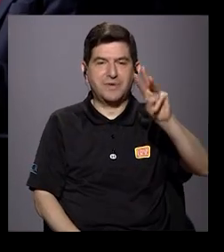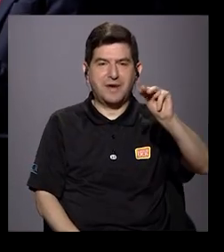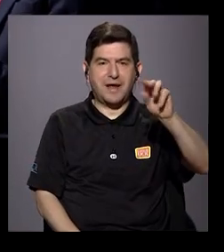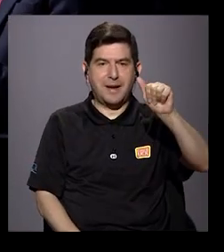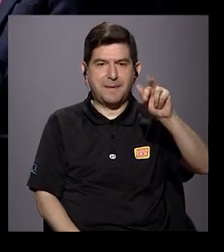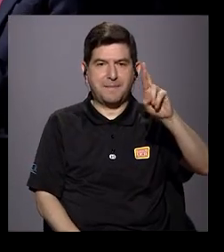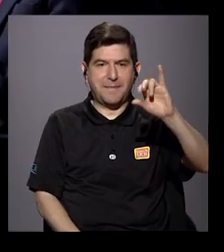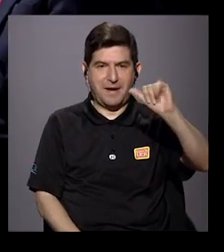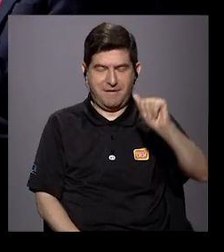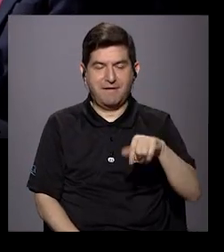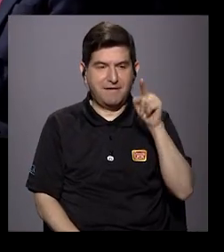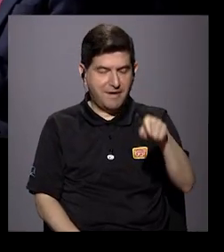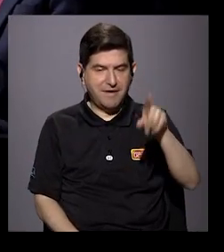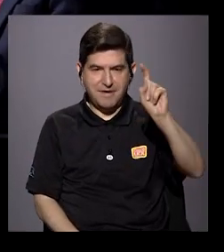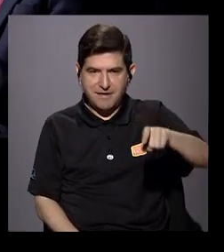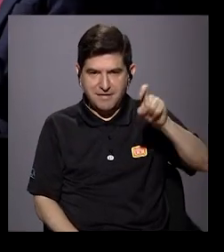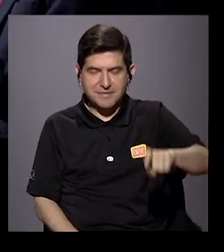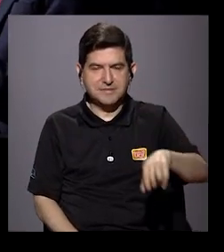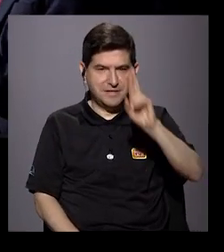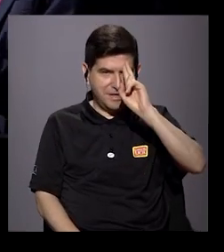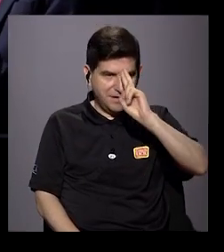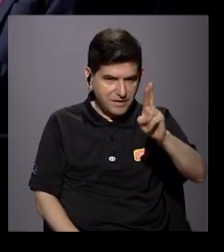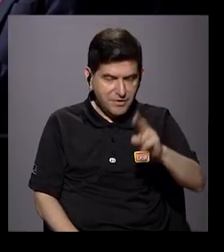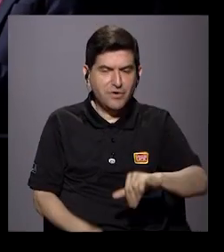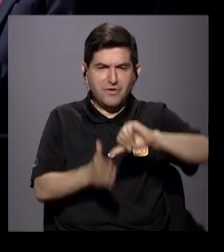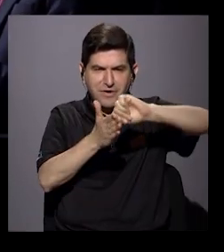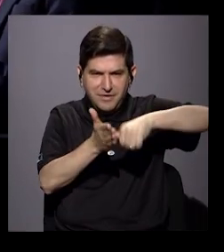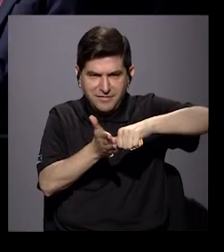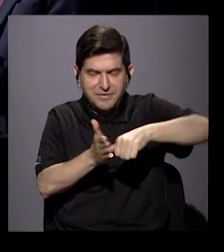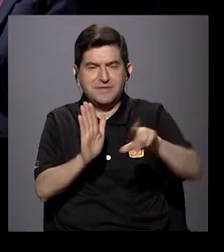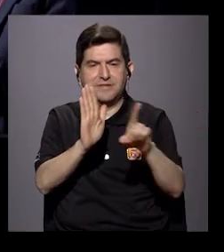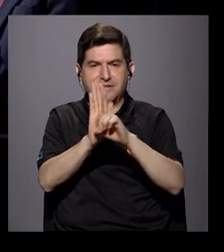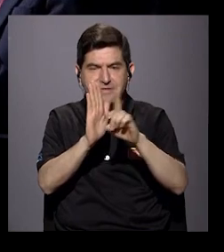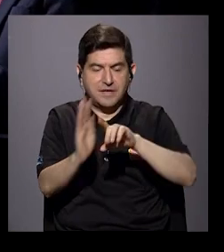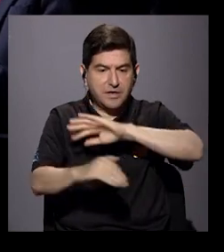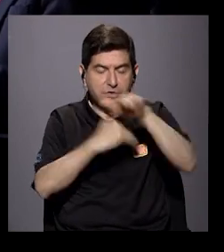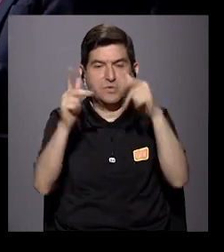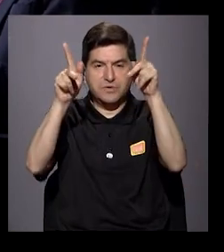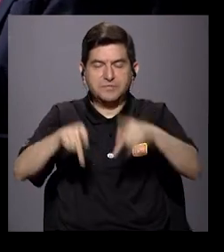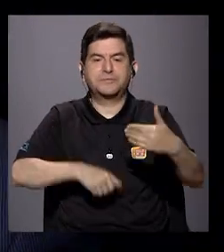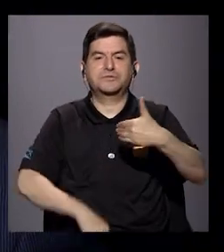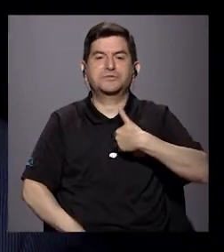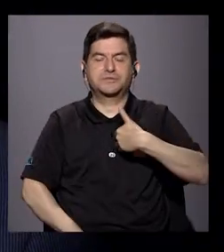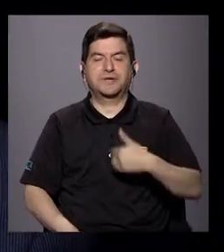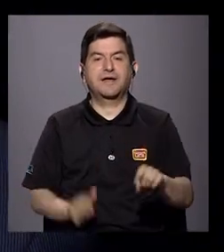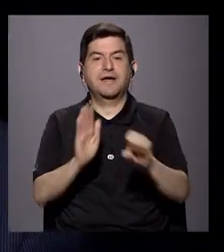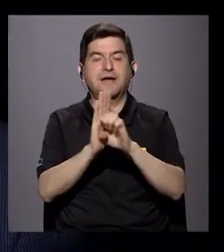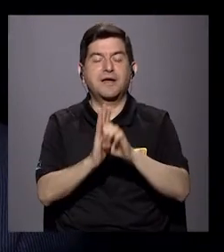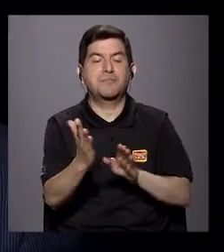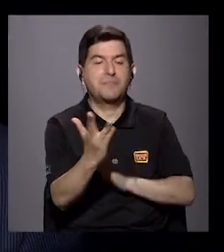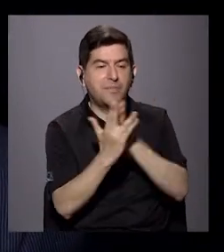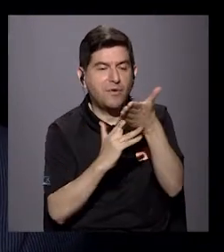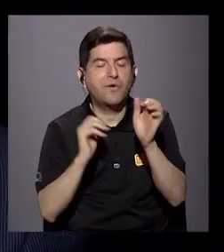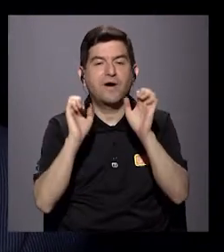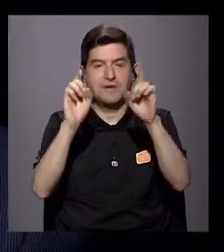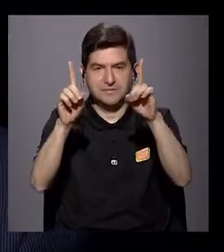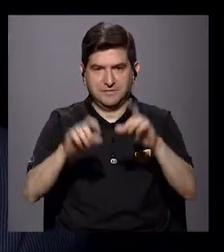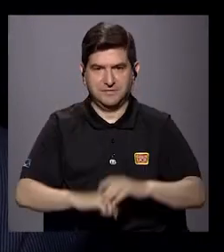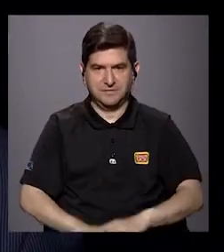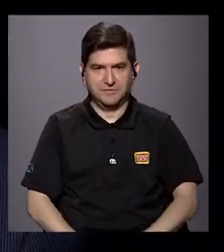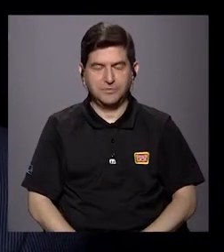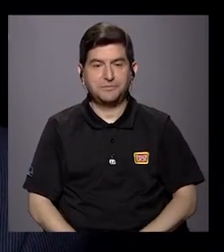con eso. A María se le tienen que reconocer o se le tienen que reafirmar una serie de derechos que tienen todas las personas. Por ejemplo, el tema de acceso a la educación,